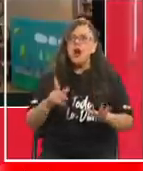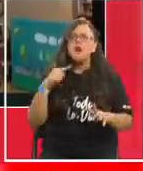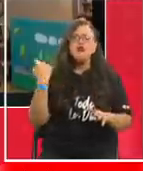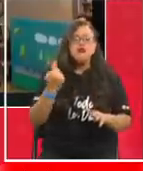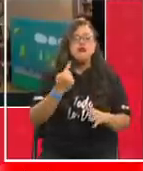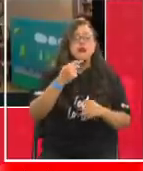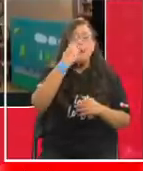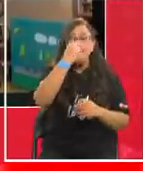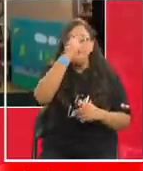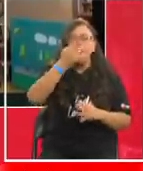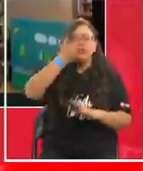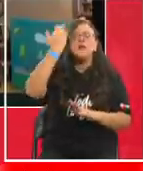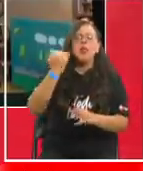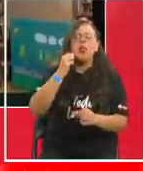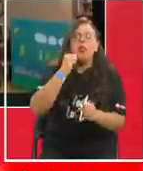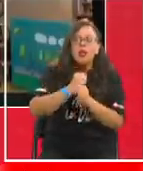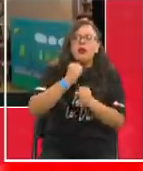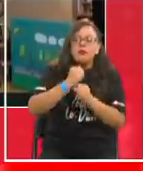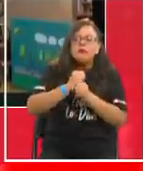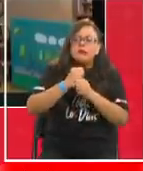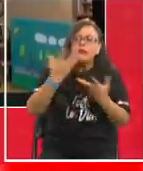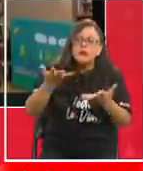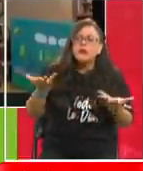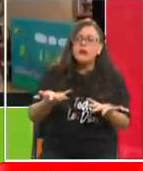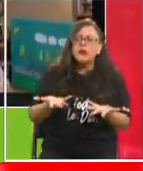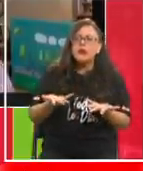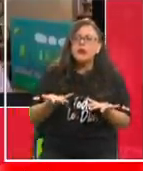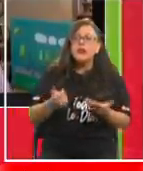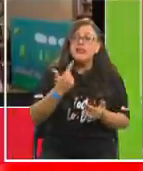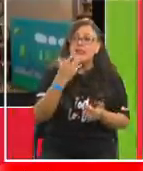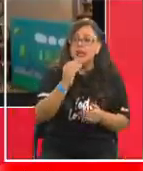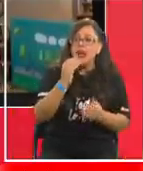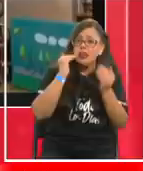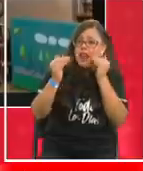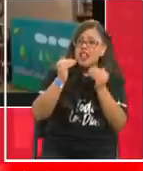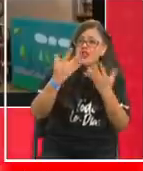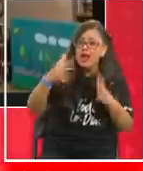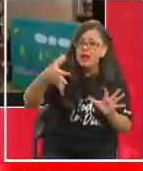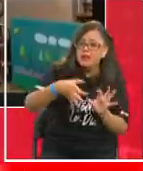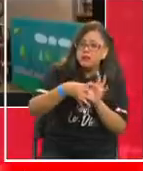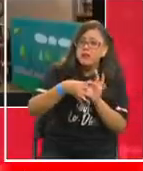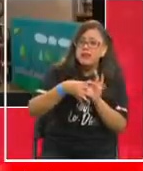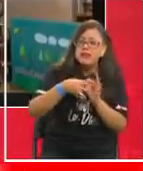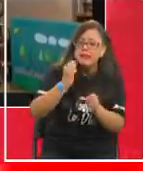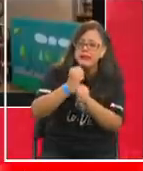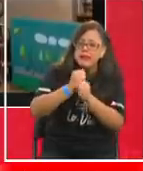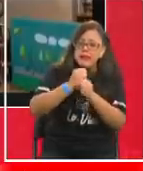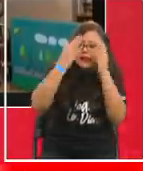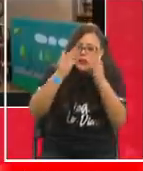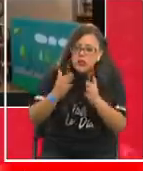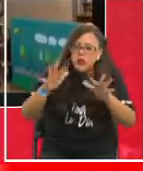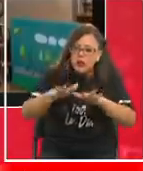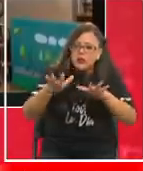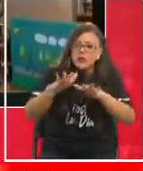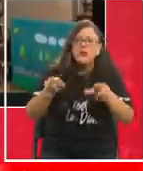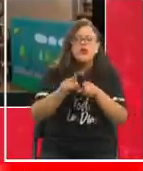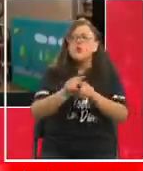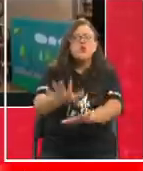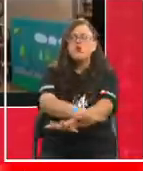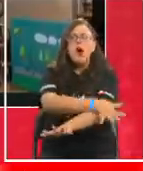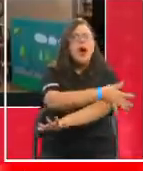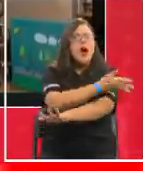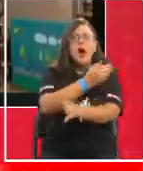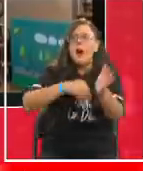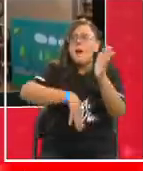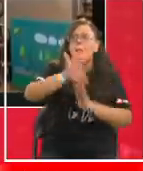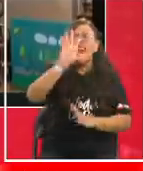de marzo con más de 70 niños. Y emociona, emociona, te juro. Más